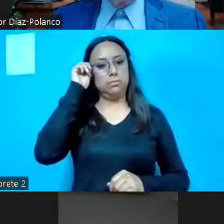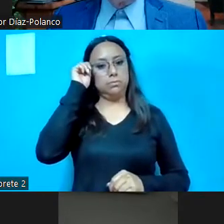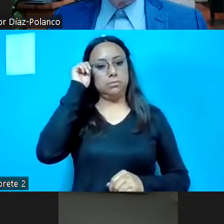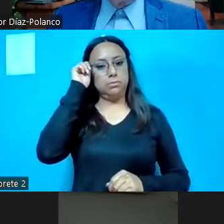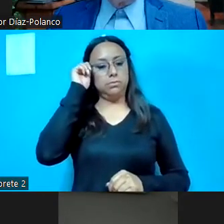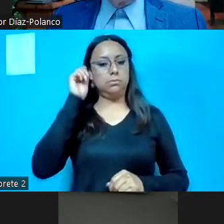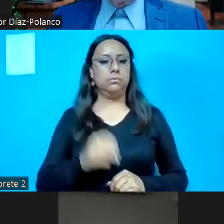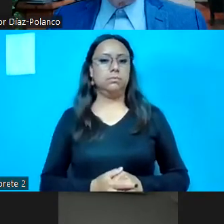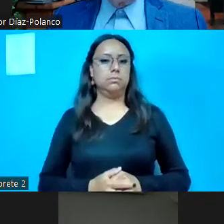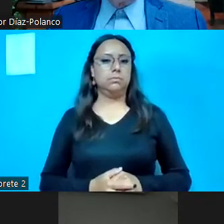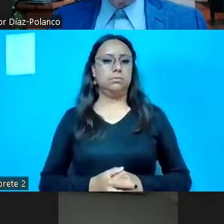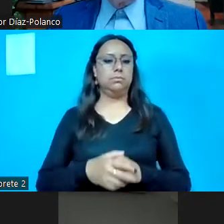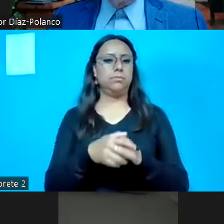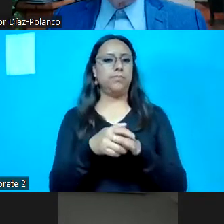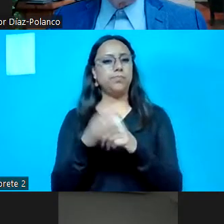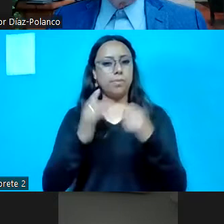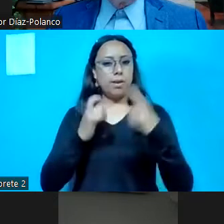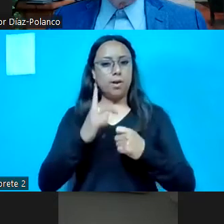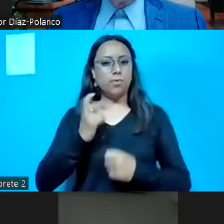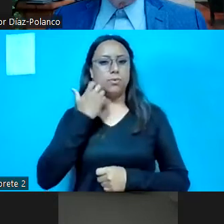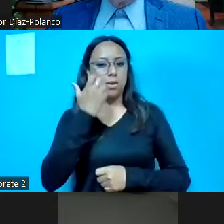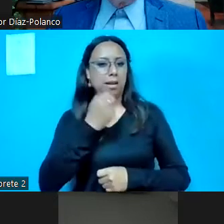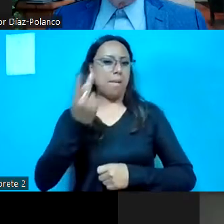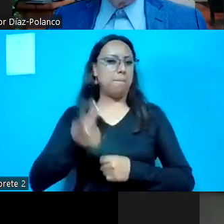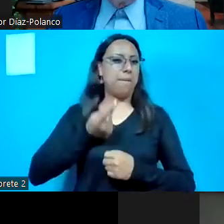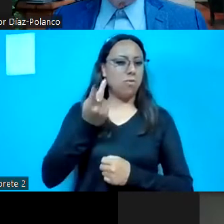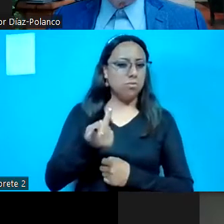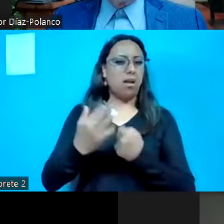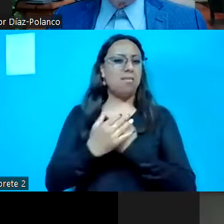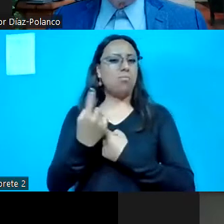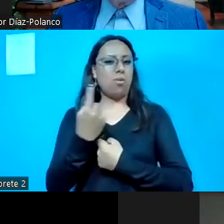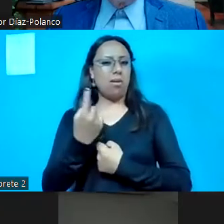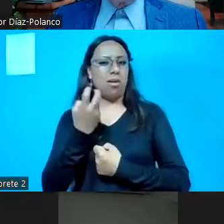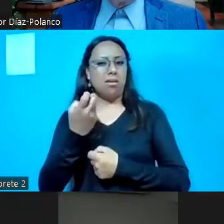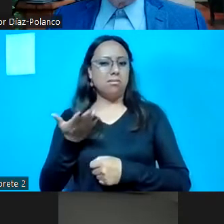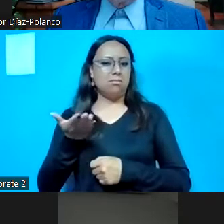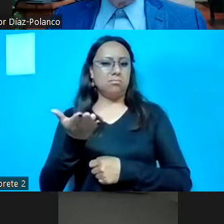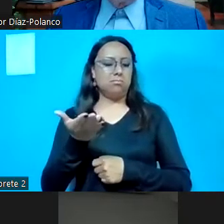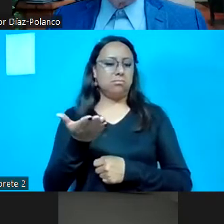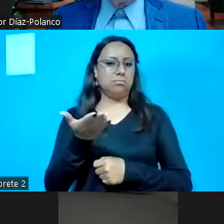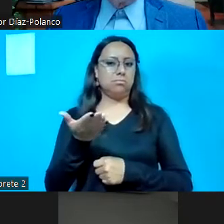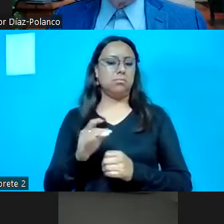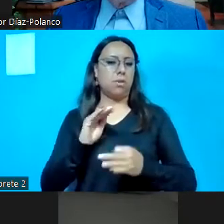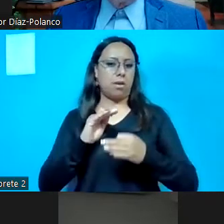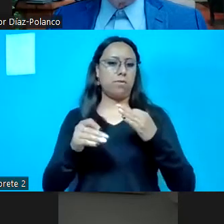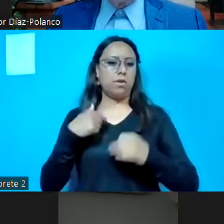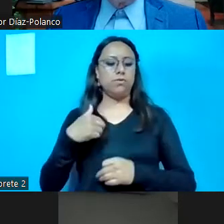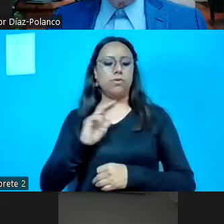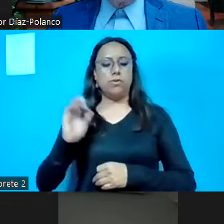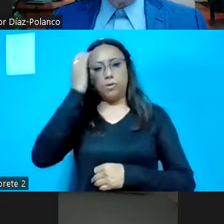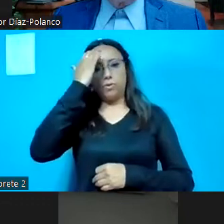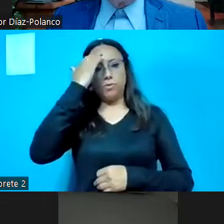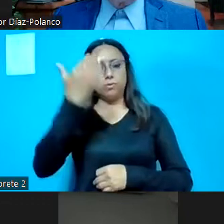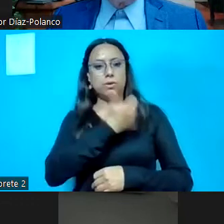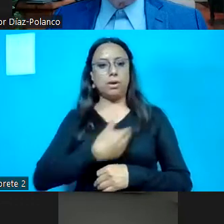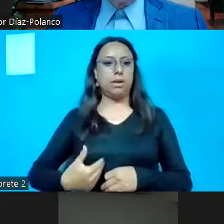tentación de cuestionar esta solicitud. Al final, reconozco que el presidente me otorgó